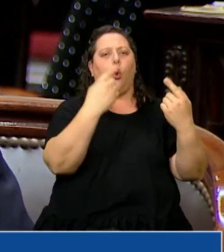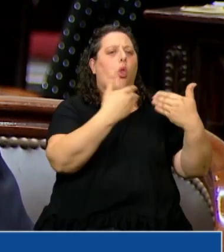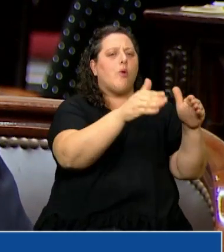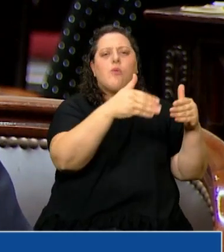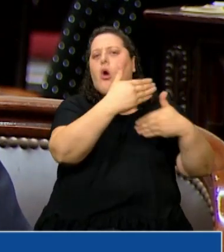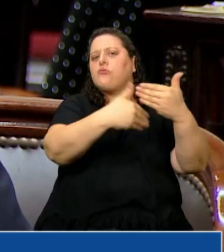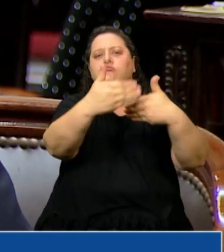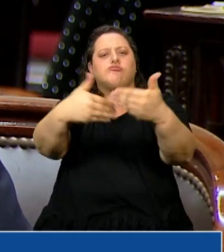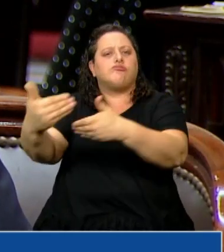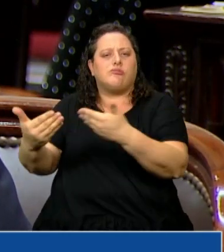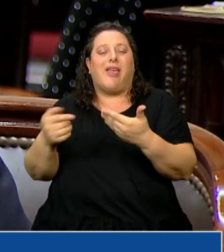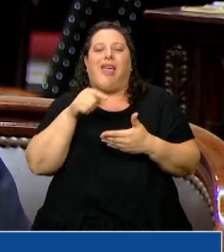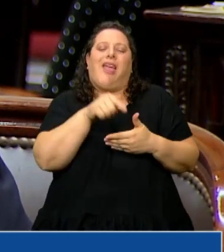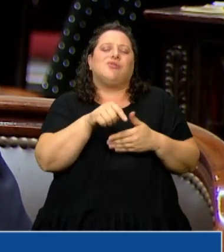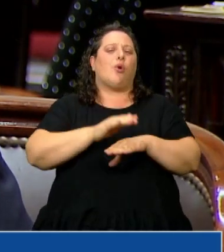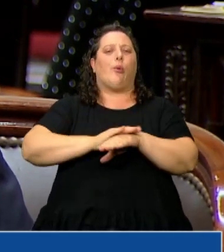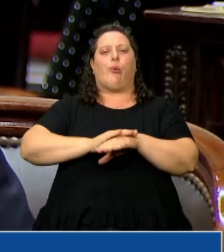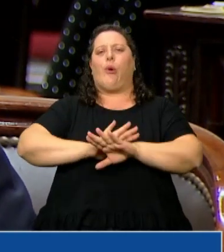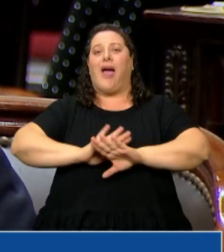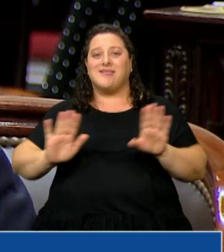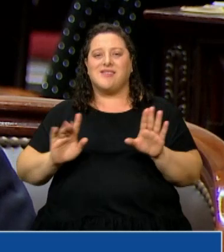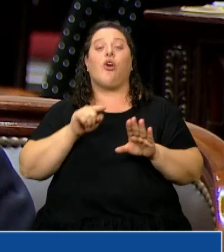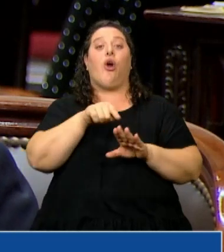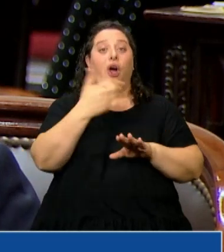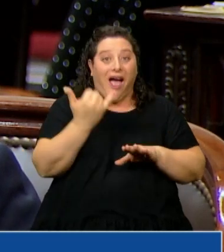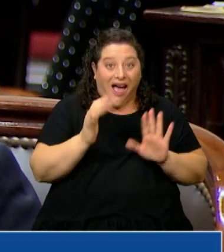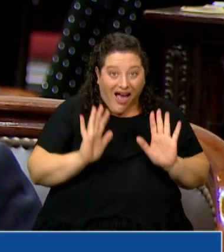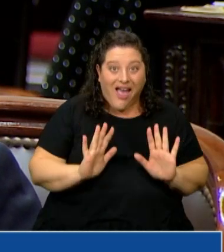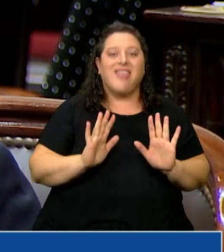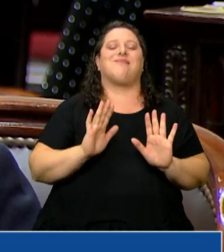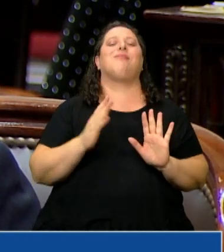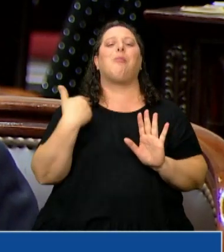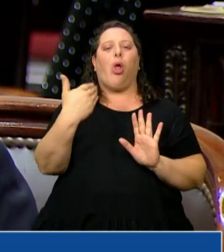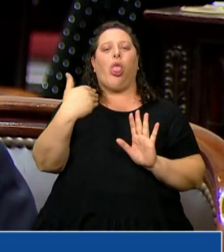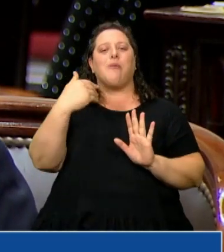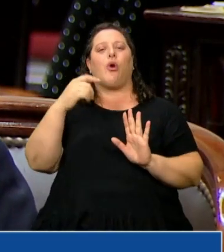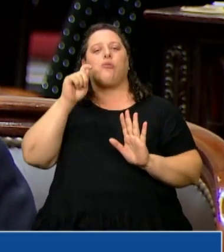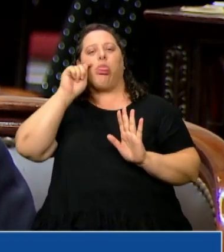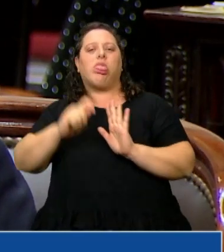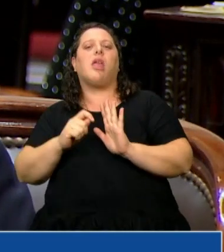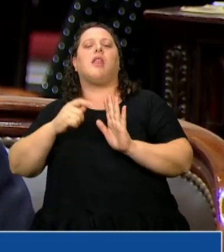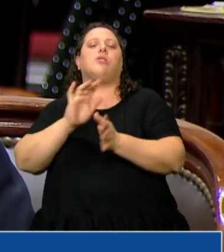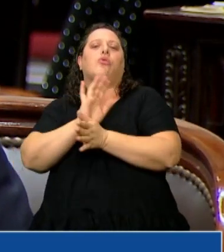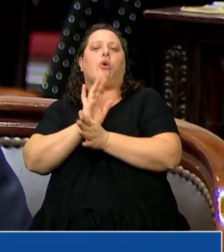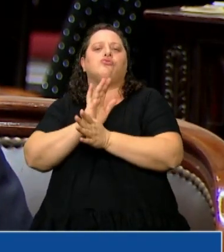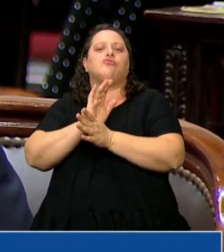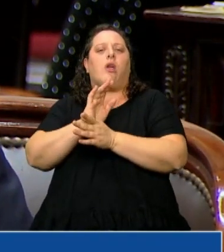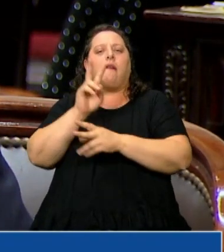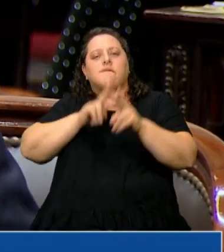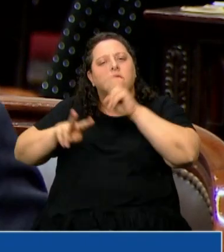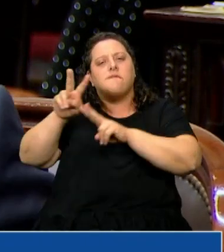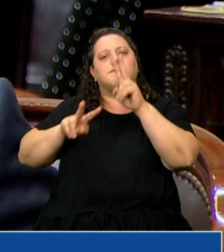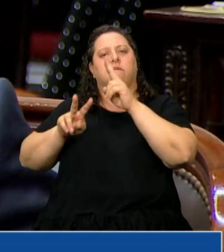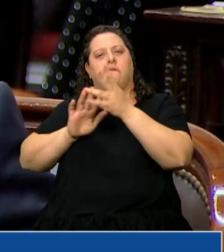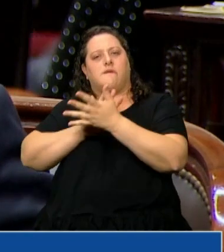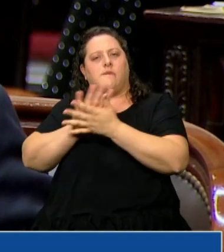básica para poder combatir estos delitos que son delitos federales y